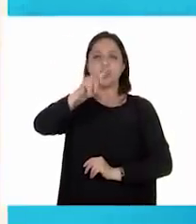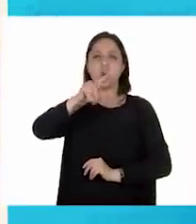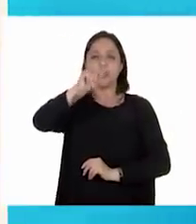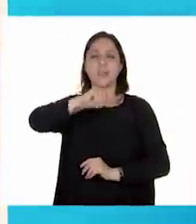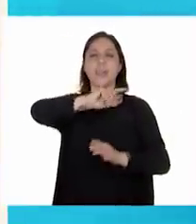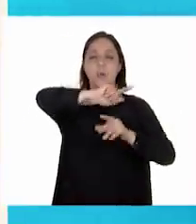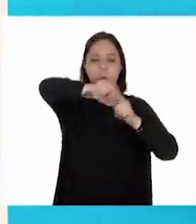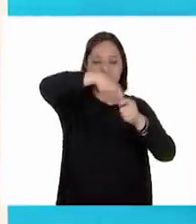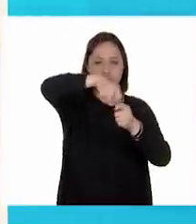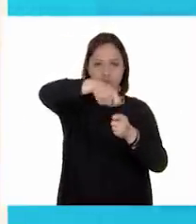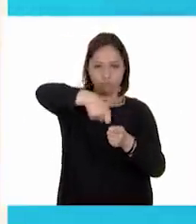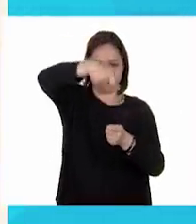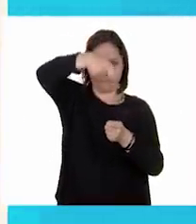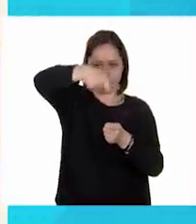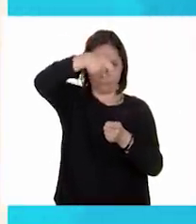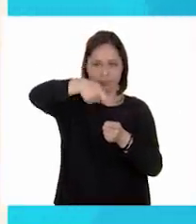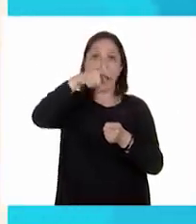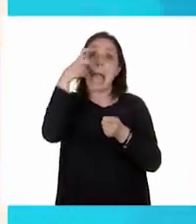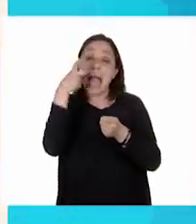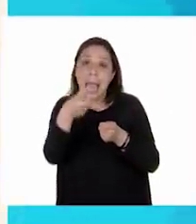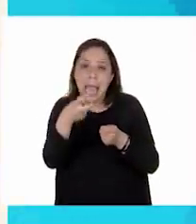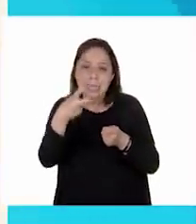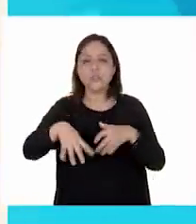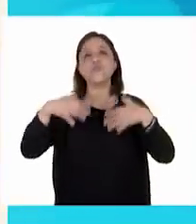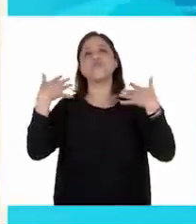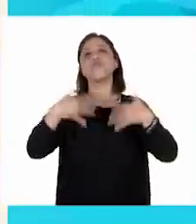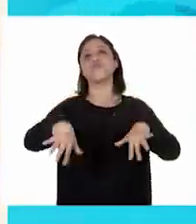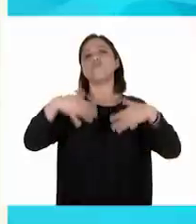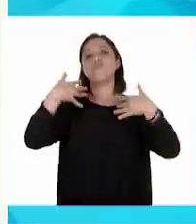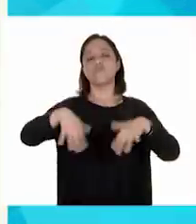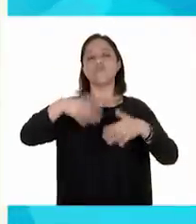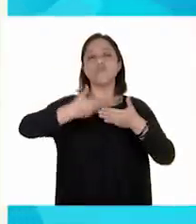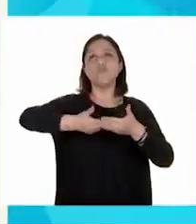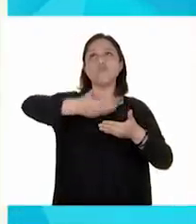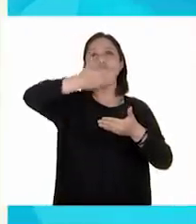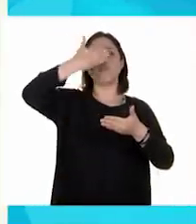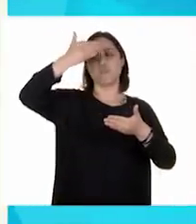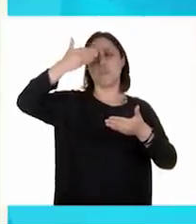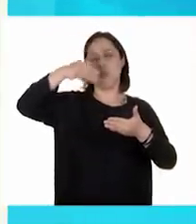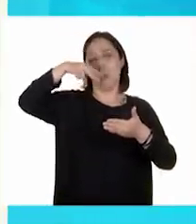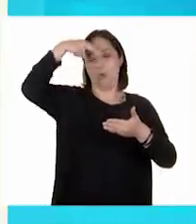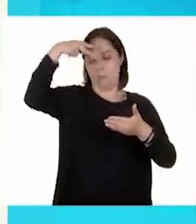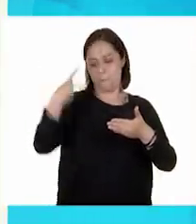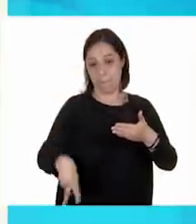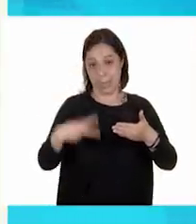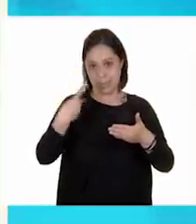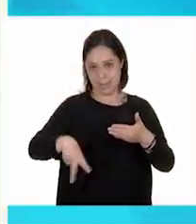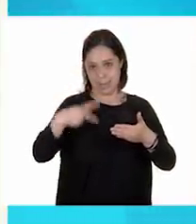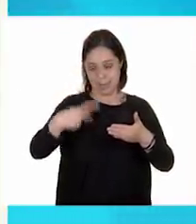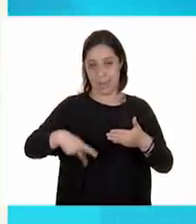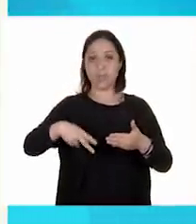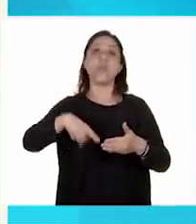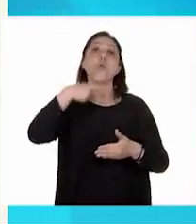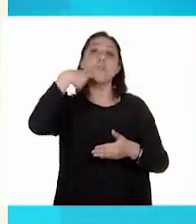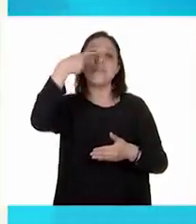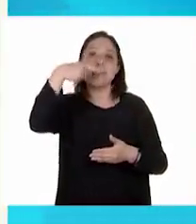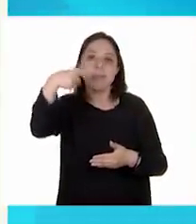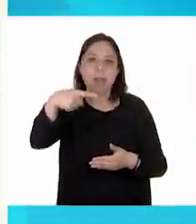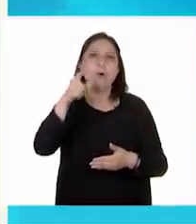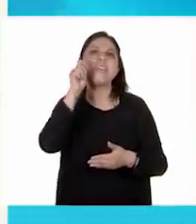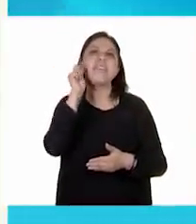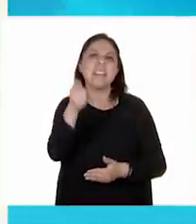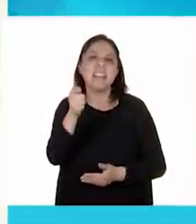platillo que representa la gastronomía de los mexicanos. Del náhuatl, metl, que